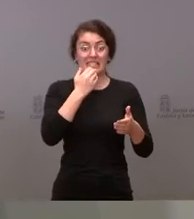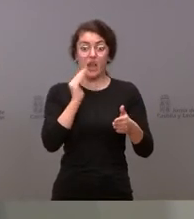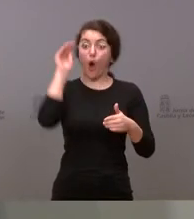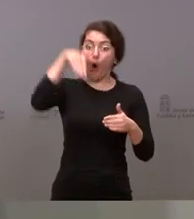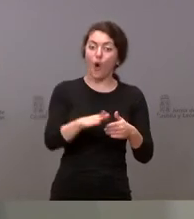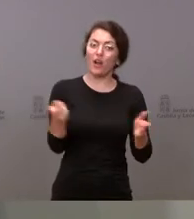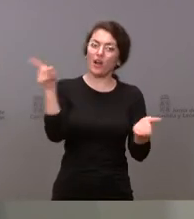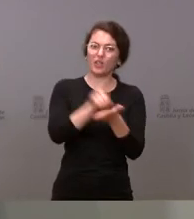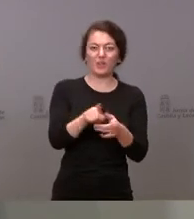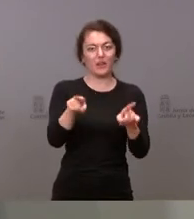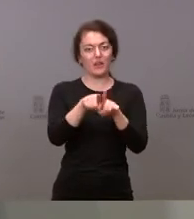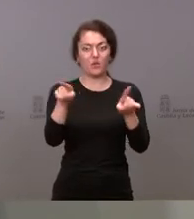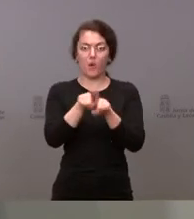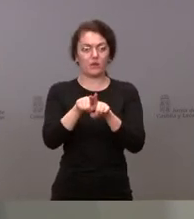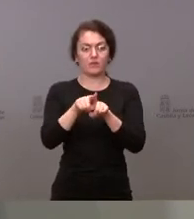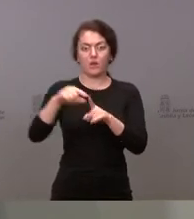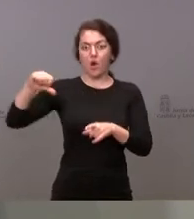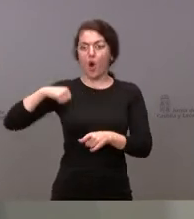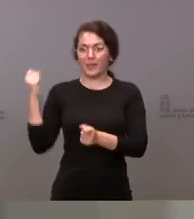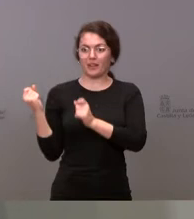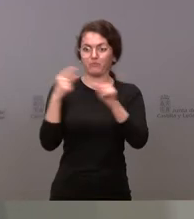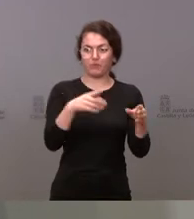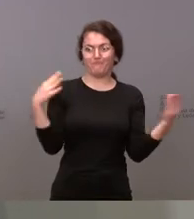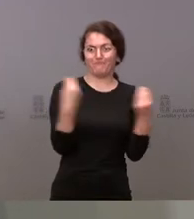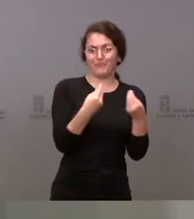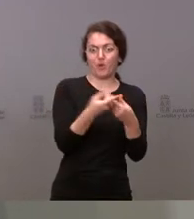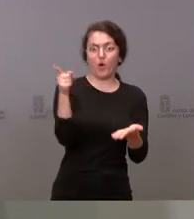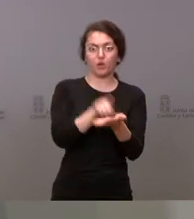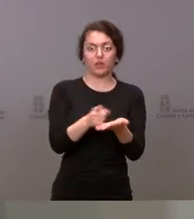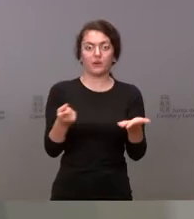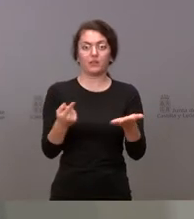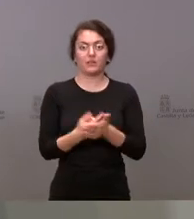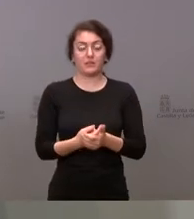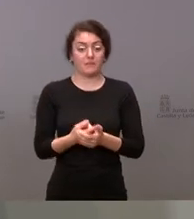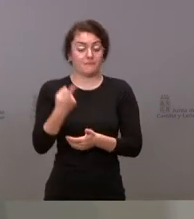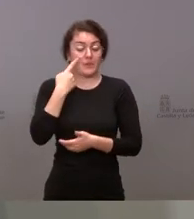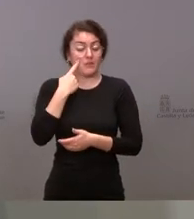asistencia. Insisto, el problema de asistencia, como se ve en la evolución de las olas, es cada vez menor.